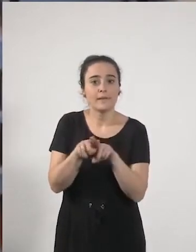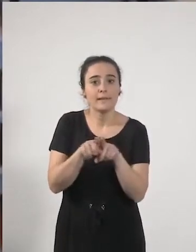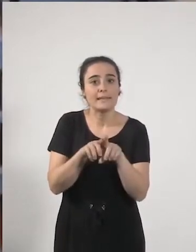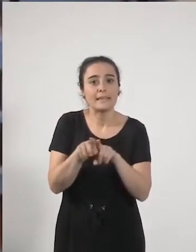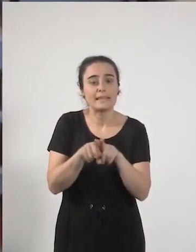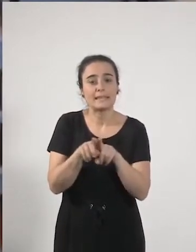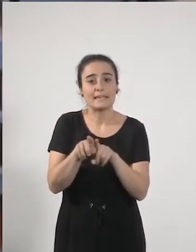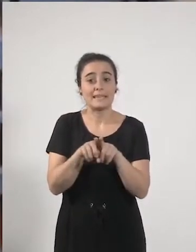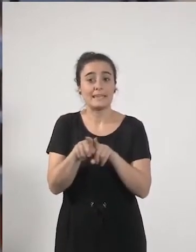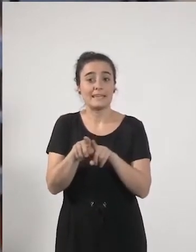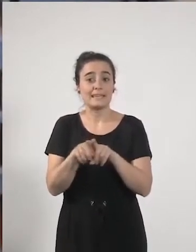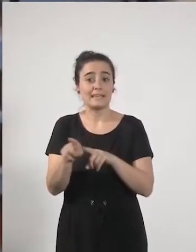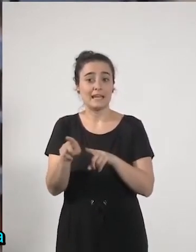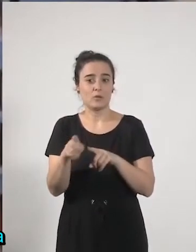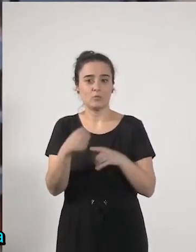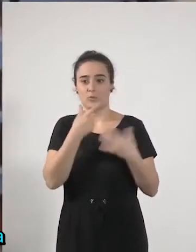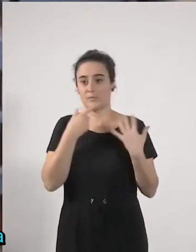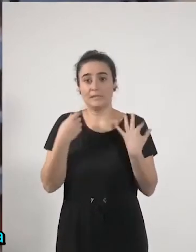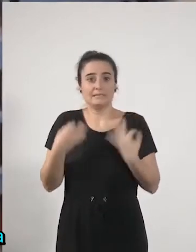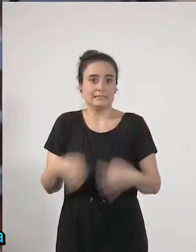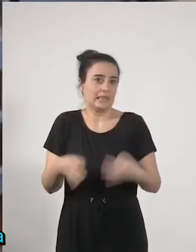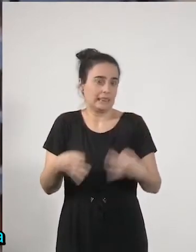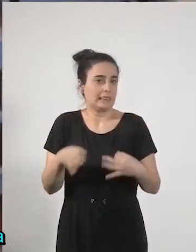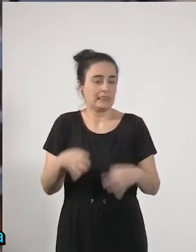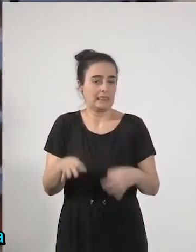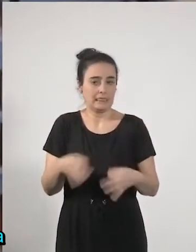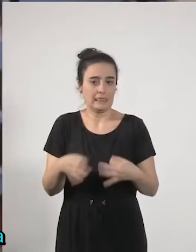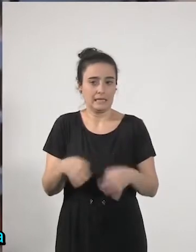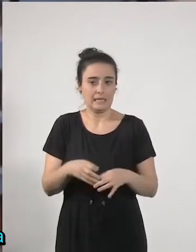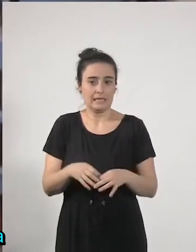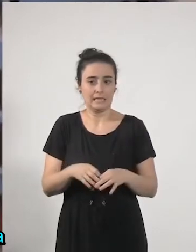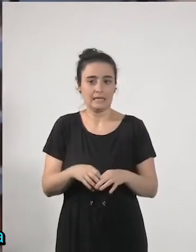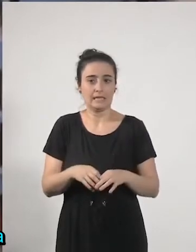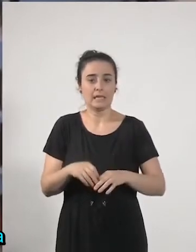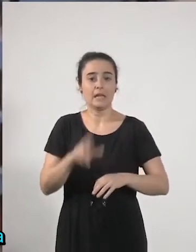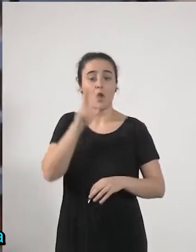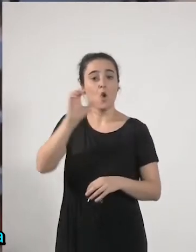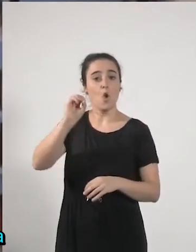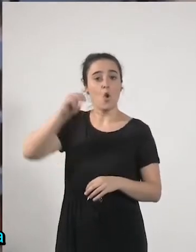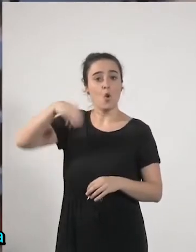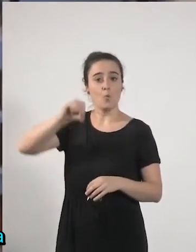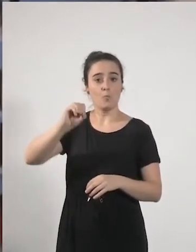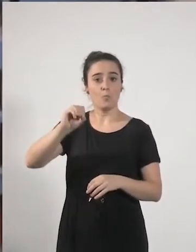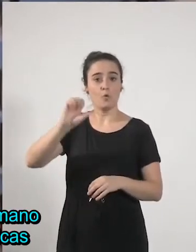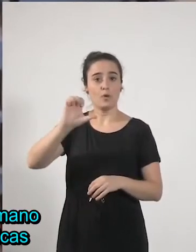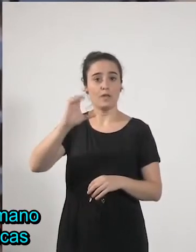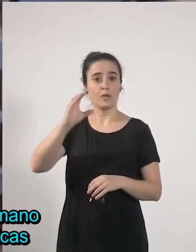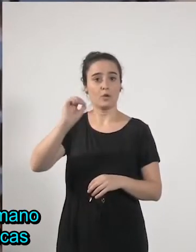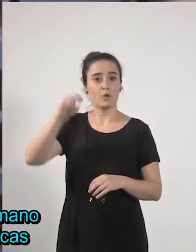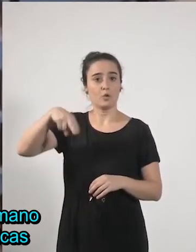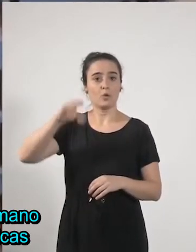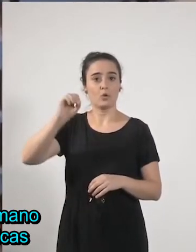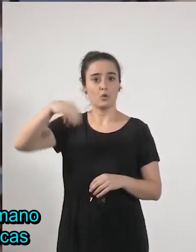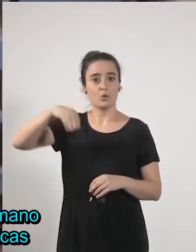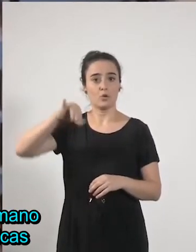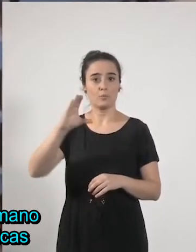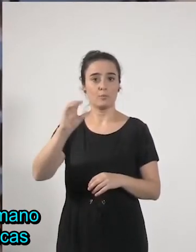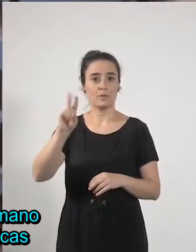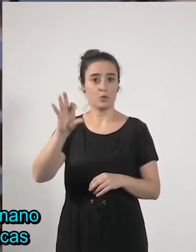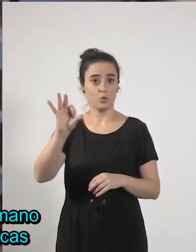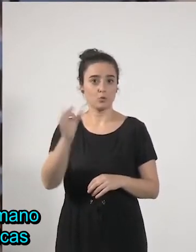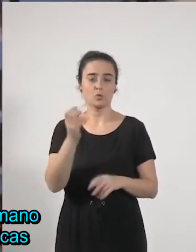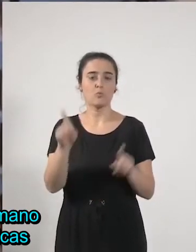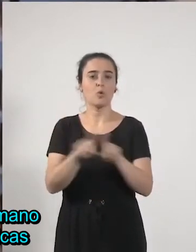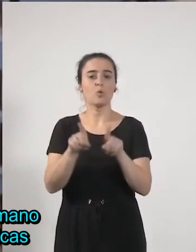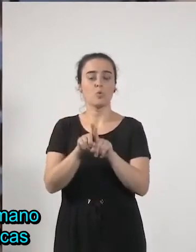de manera sencilla al homo economicus que se suele utilizar en economía como modelo de comportamiento